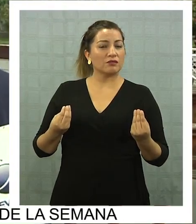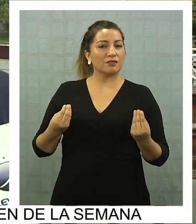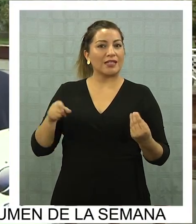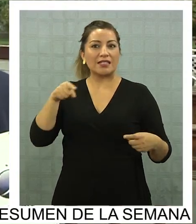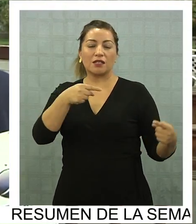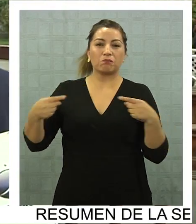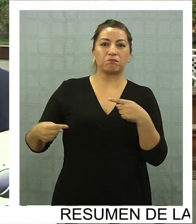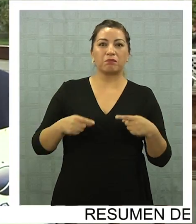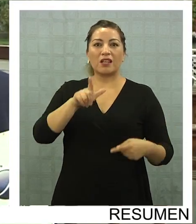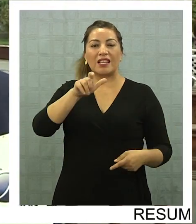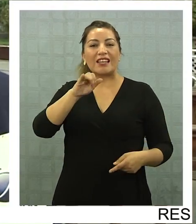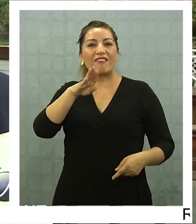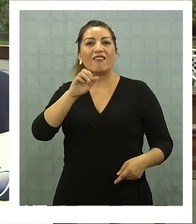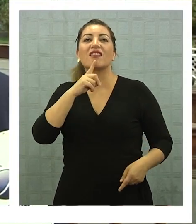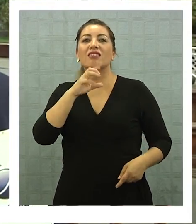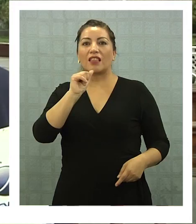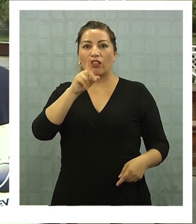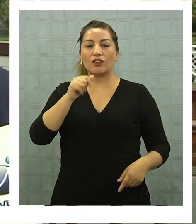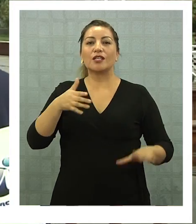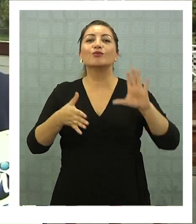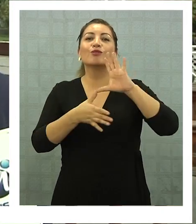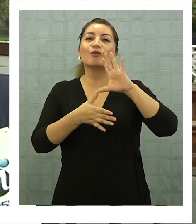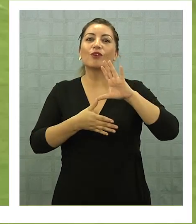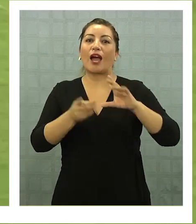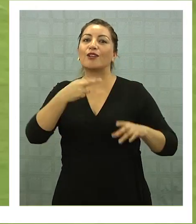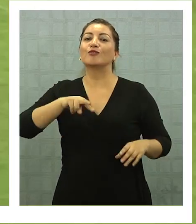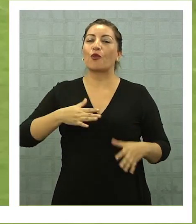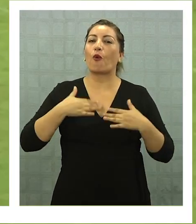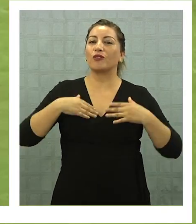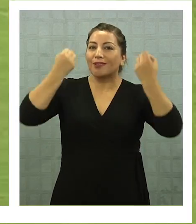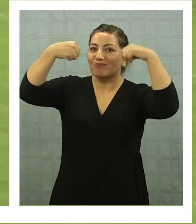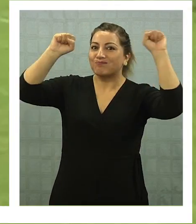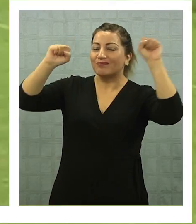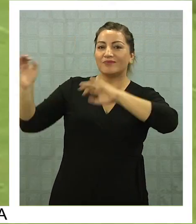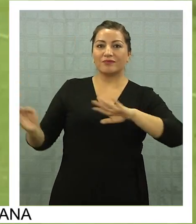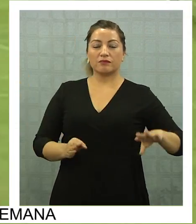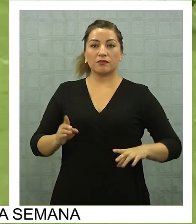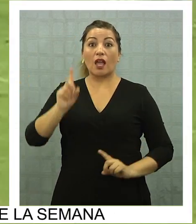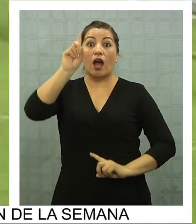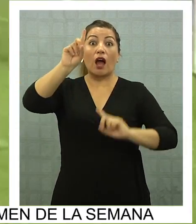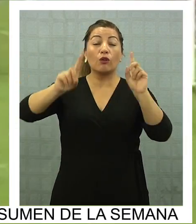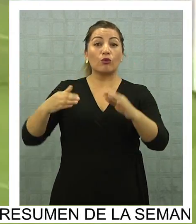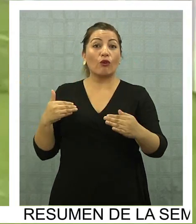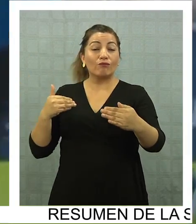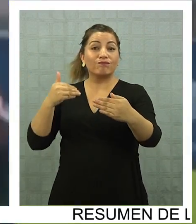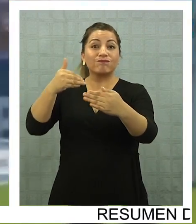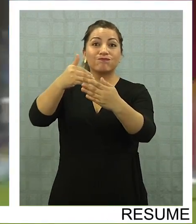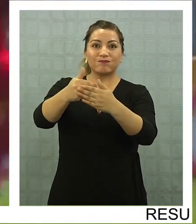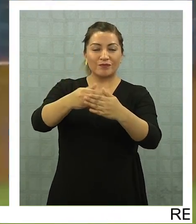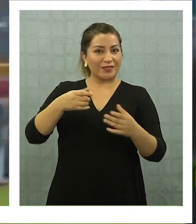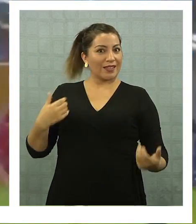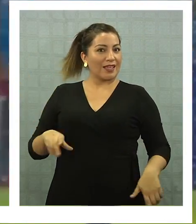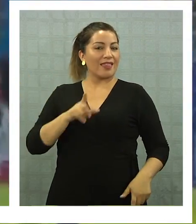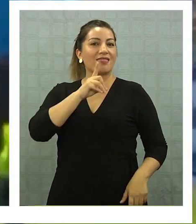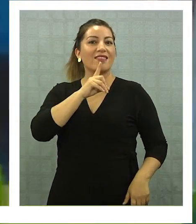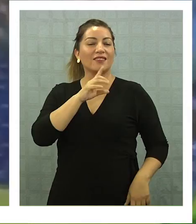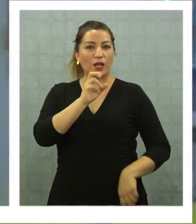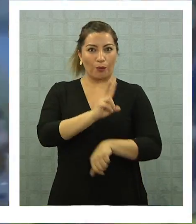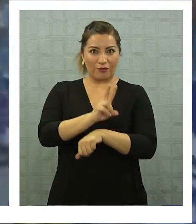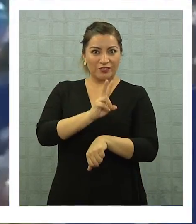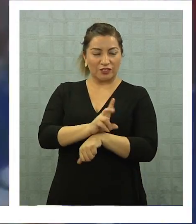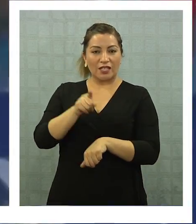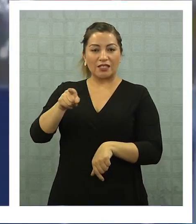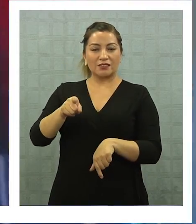jugar la Libertadores y la Sudamericana. O yo sé que nos gusta el éxito. En algunos partidos más se vería, si es la mano del técnico o del